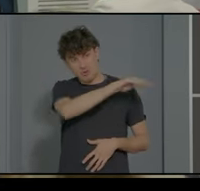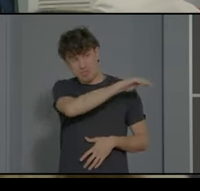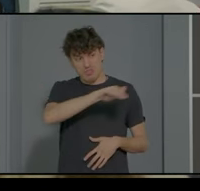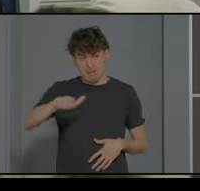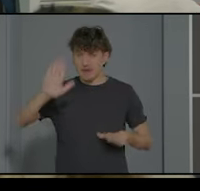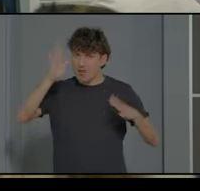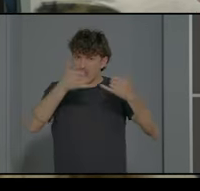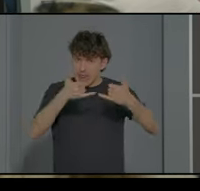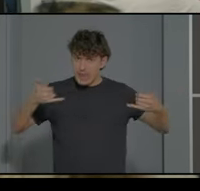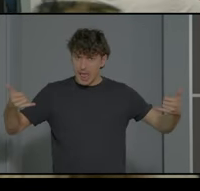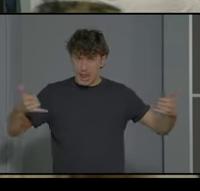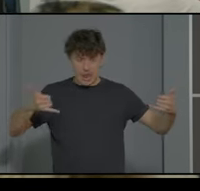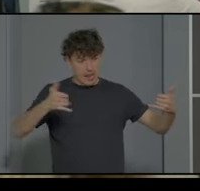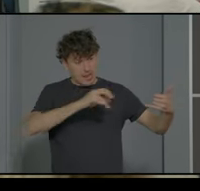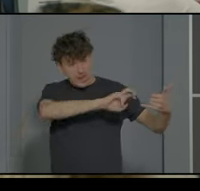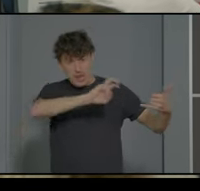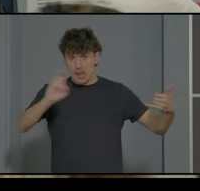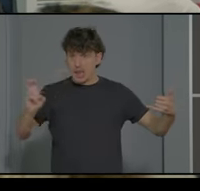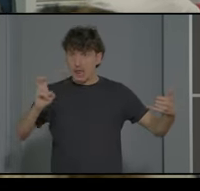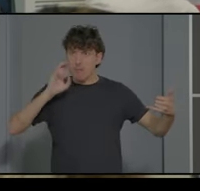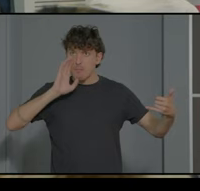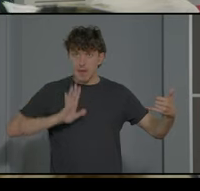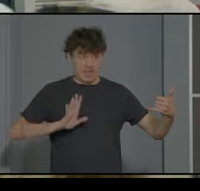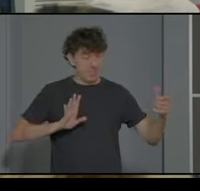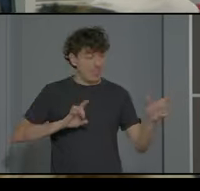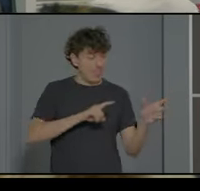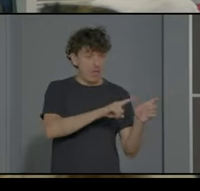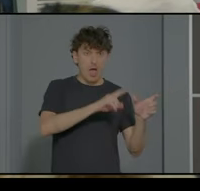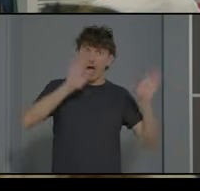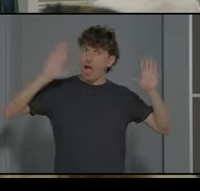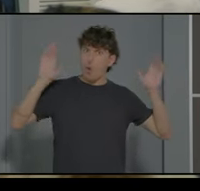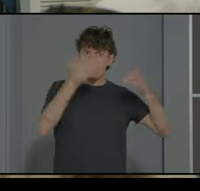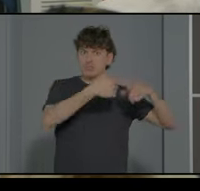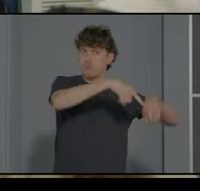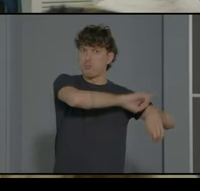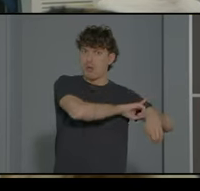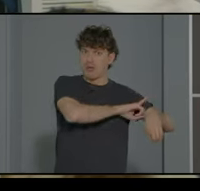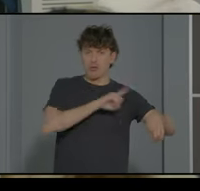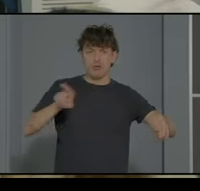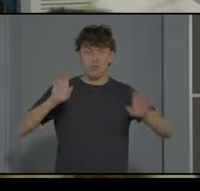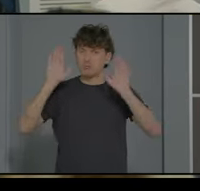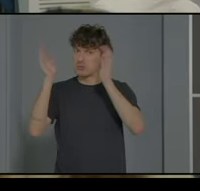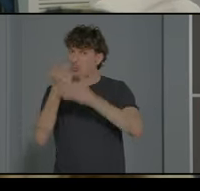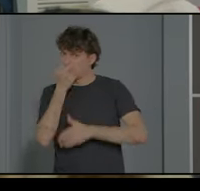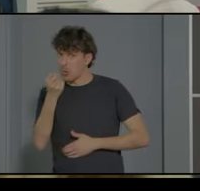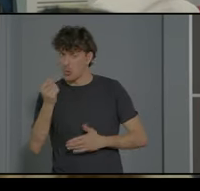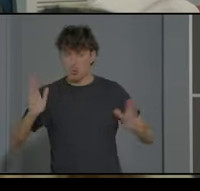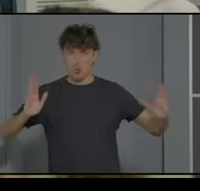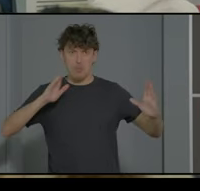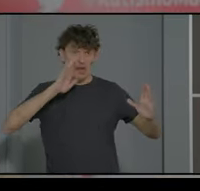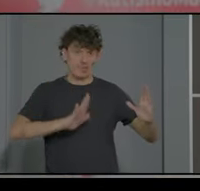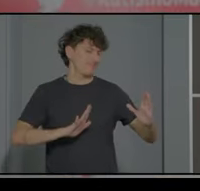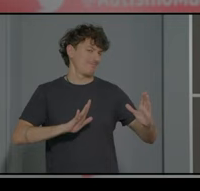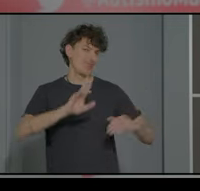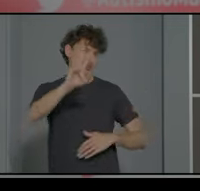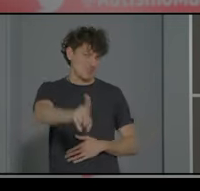lineal, parece que tenemos un extremo que es muy autista y otro que es poco autista. Y esto también es un gran